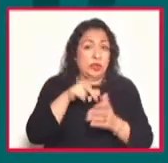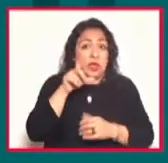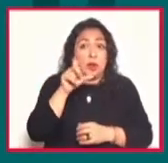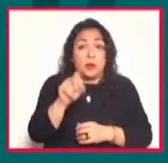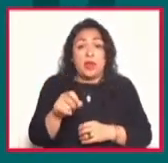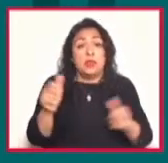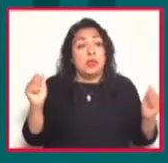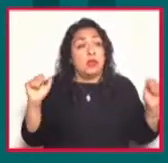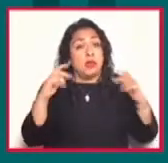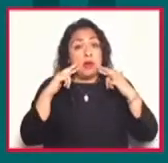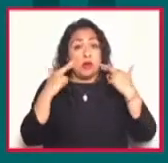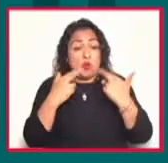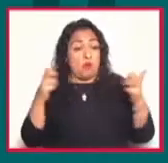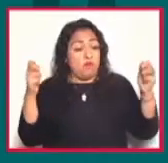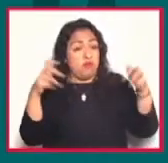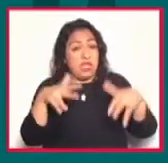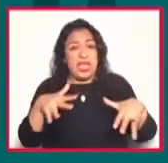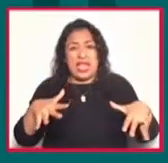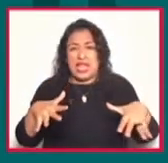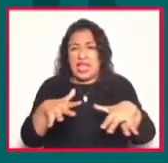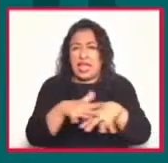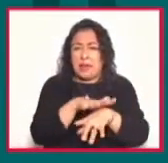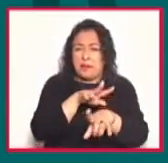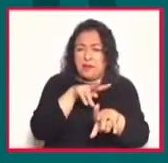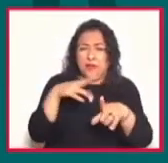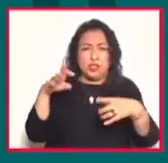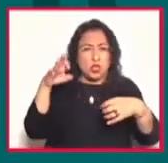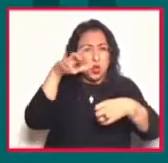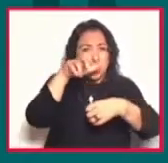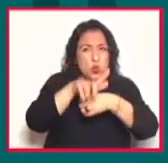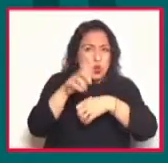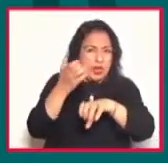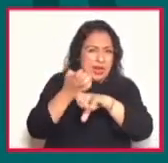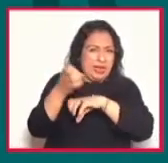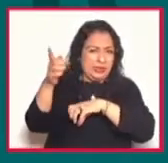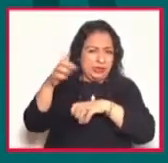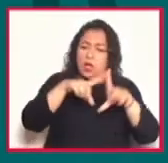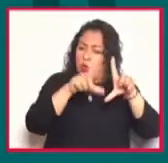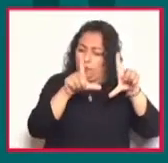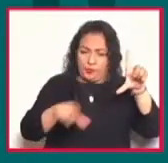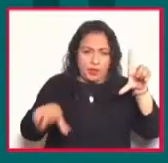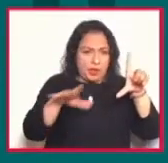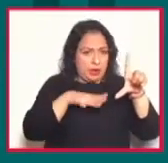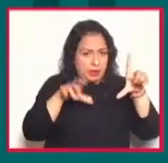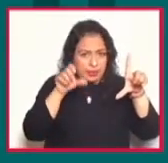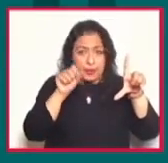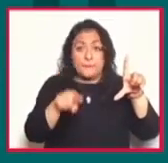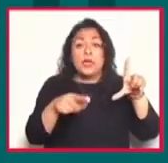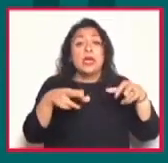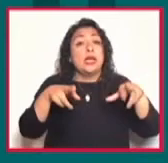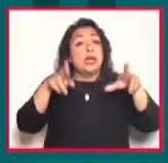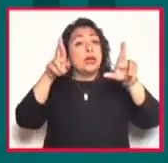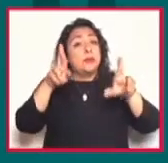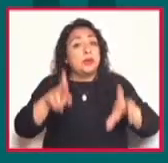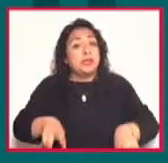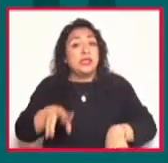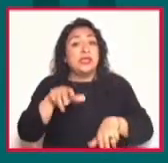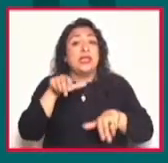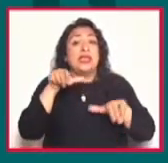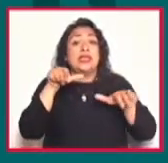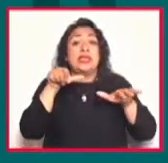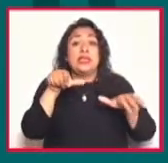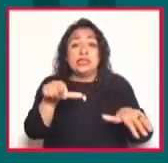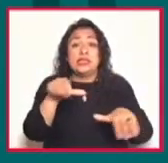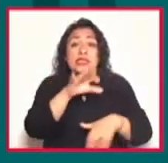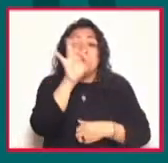encuentro hay que subrayar lo que ha cambiado la fisonomía cultural del Estado, del país en general, y que representa el dieciséis por ciento